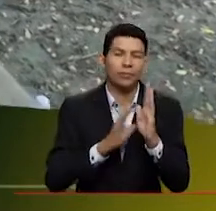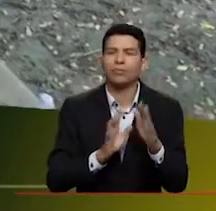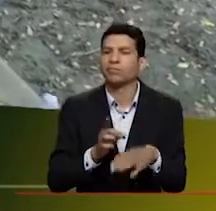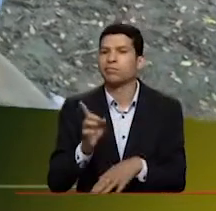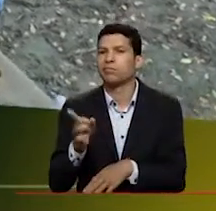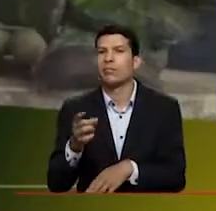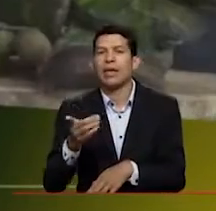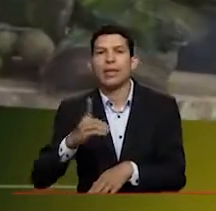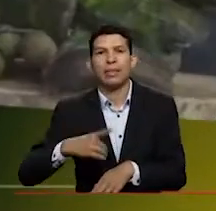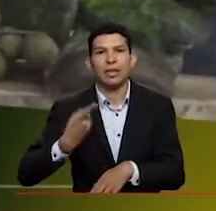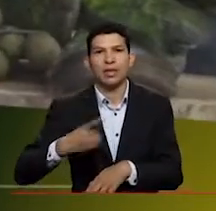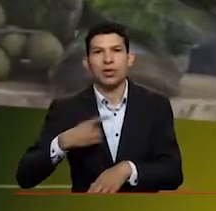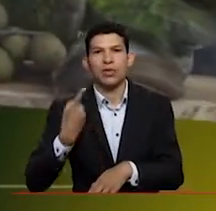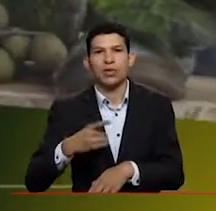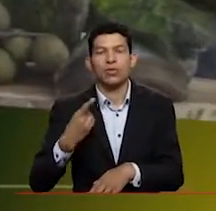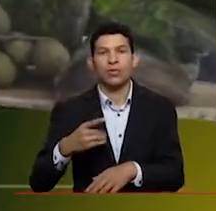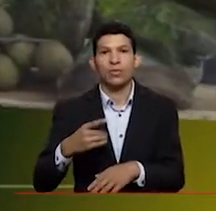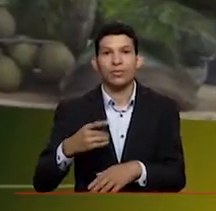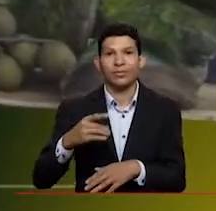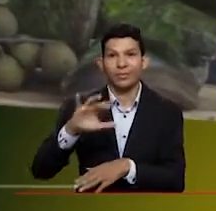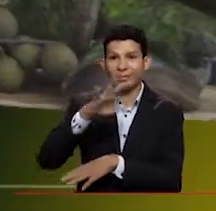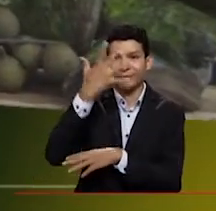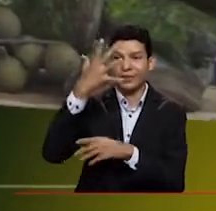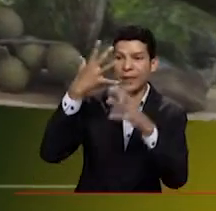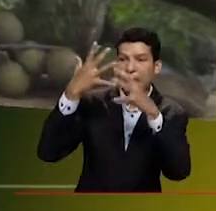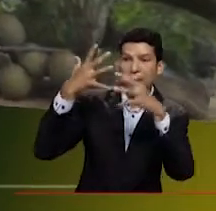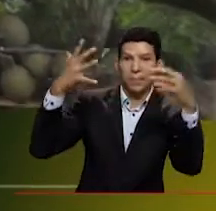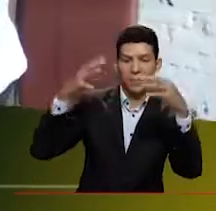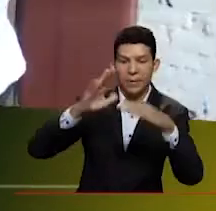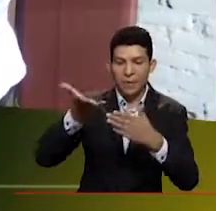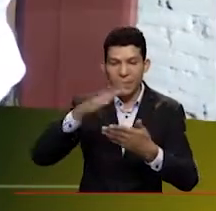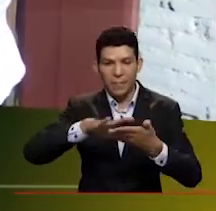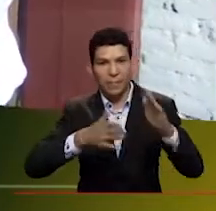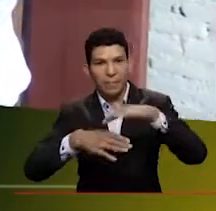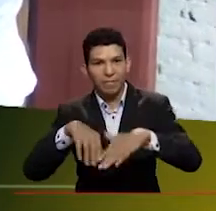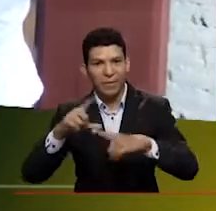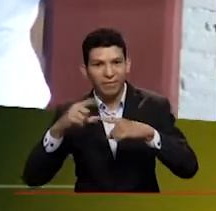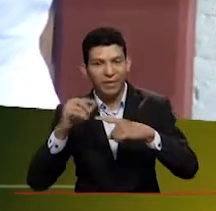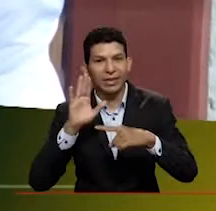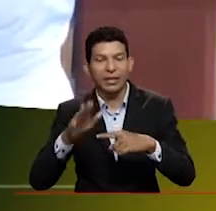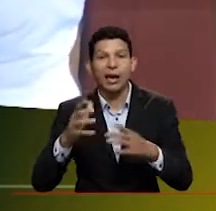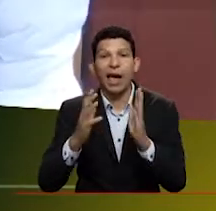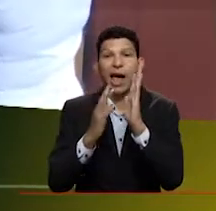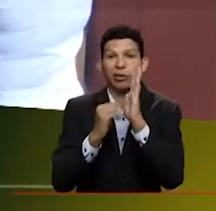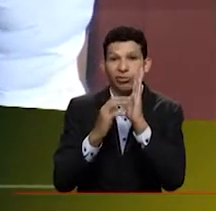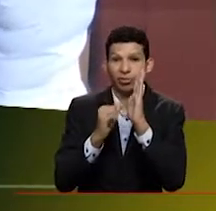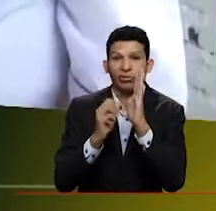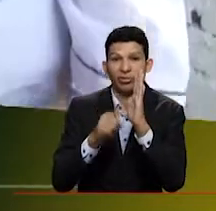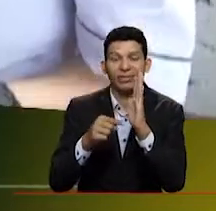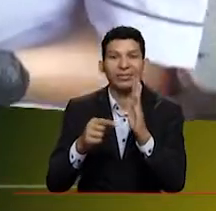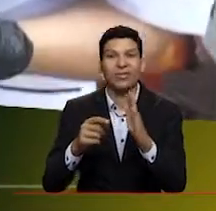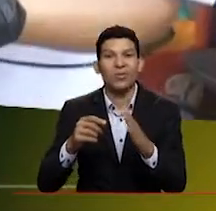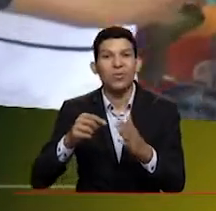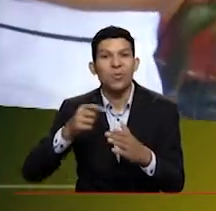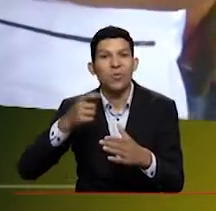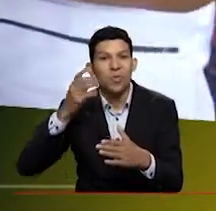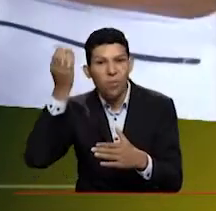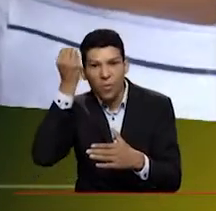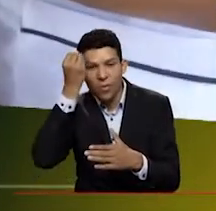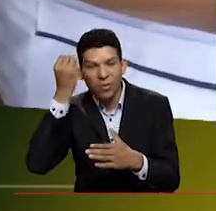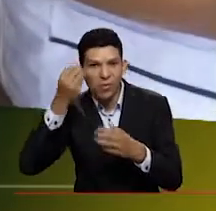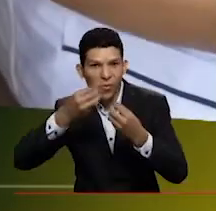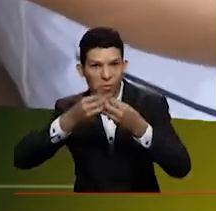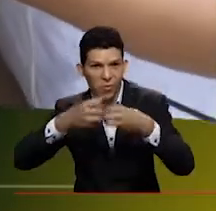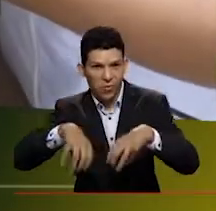un desayuno, uno le empaca una hoja de plátano, si sean los pericos con arroz. El arroz es una parte fundamental de nosotros porque necesitamos mucha energía,